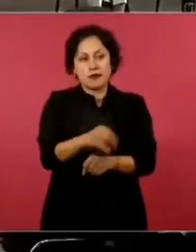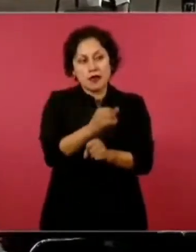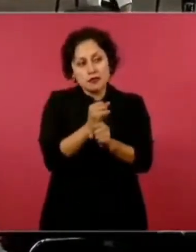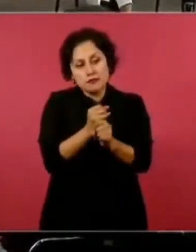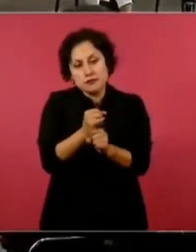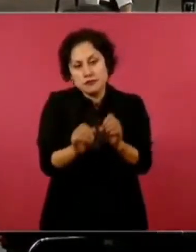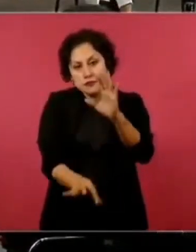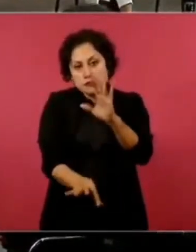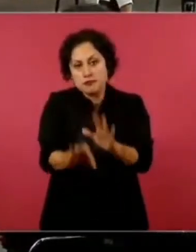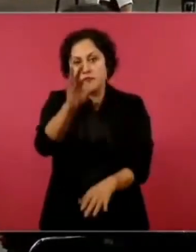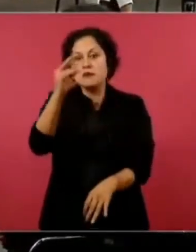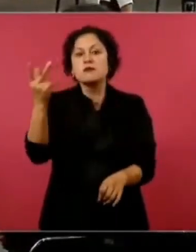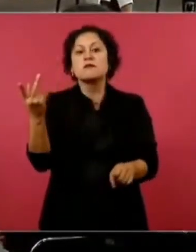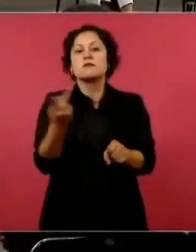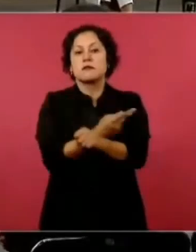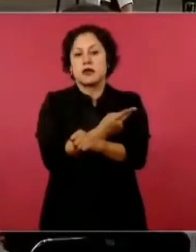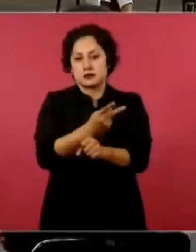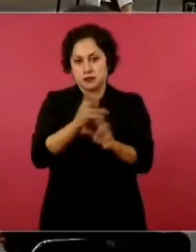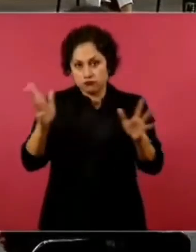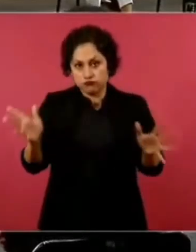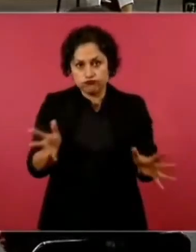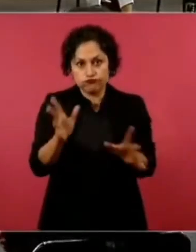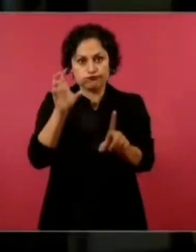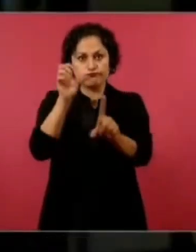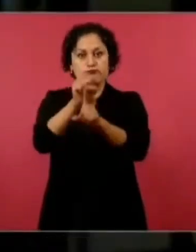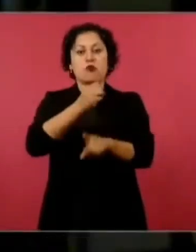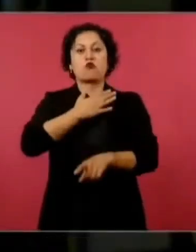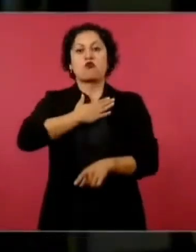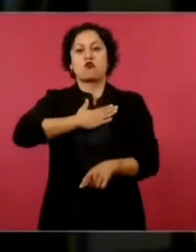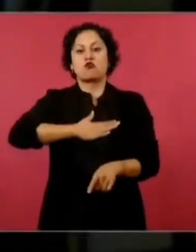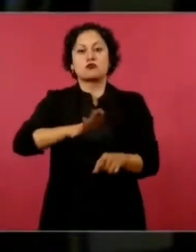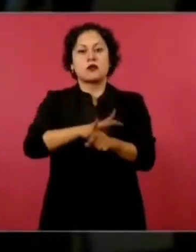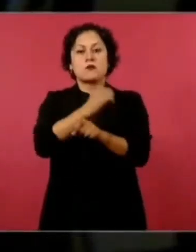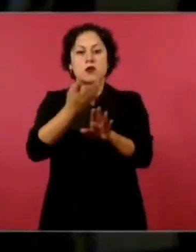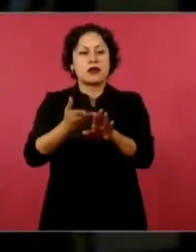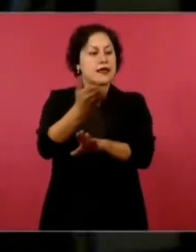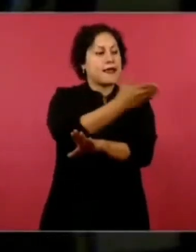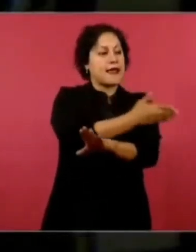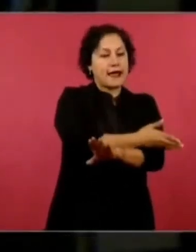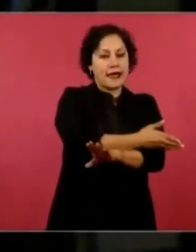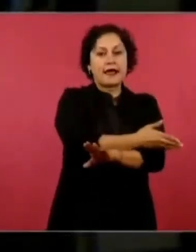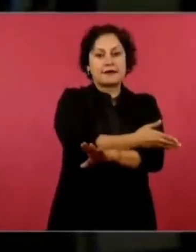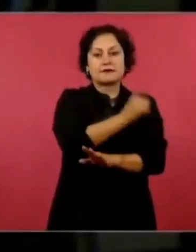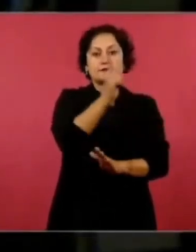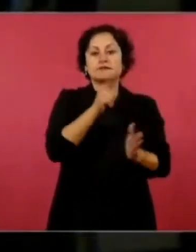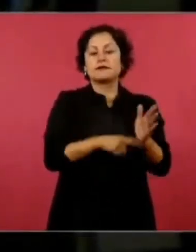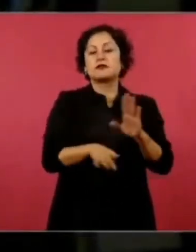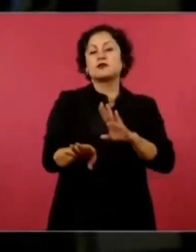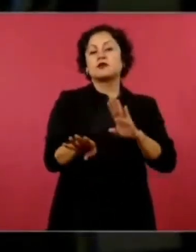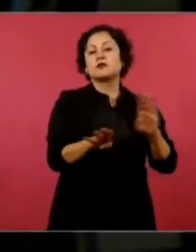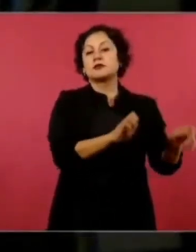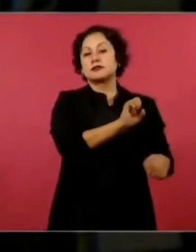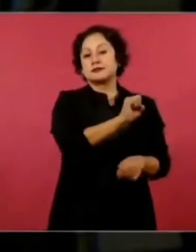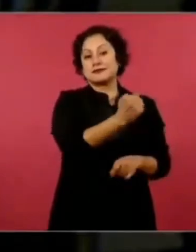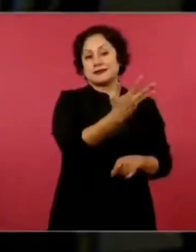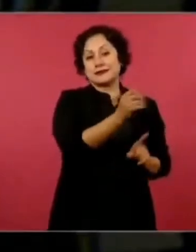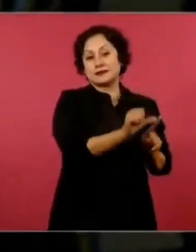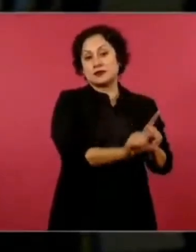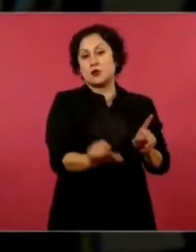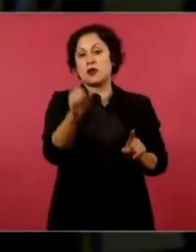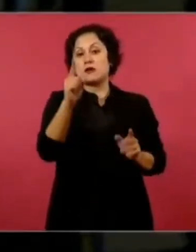Impulso de la Justicia por las violaciones graves a derechos humanos cometidos de 1965 a